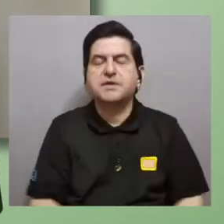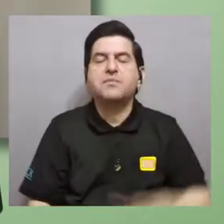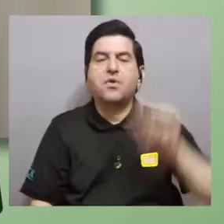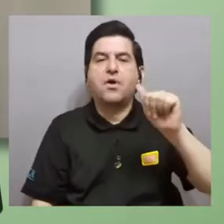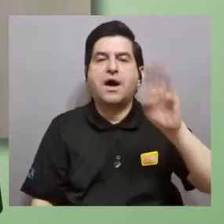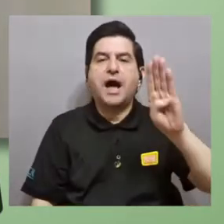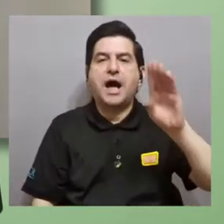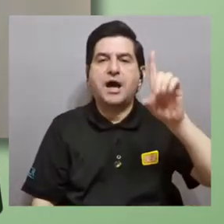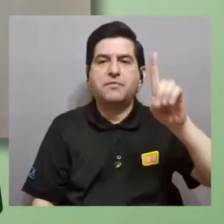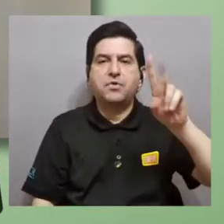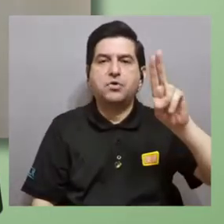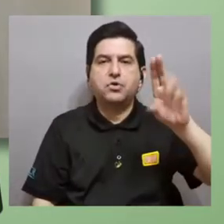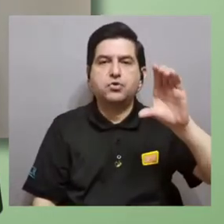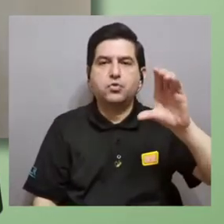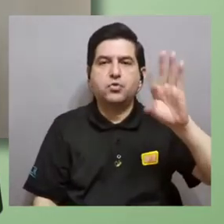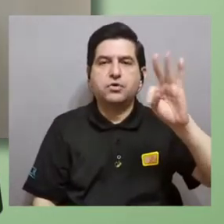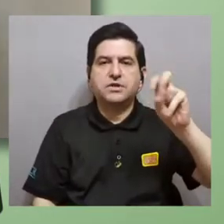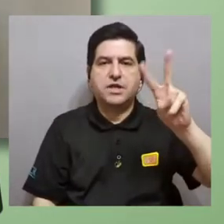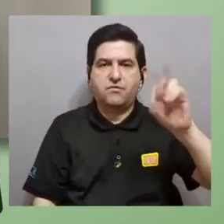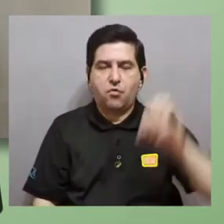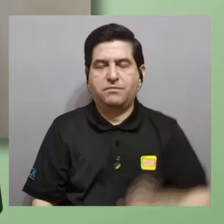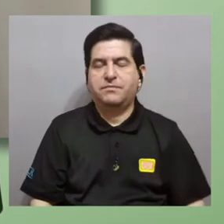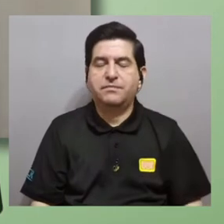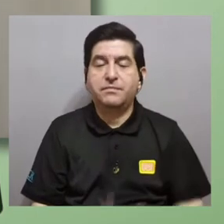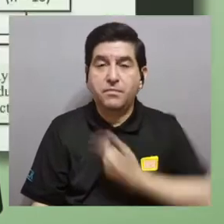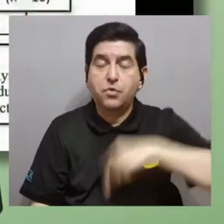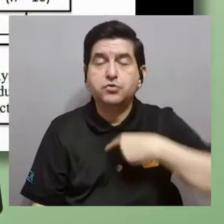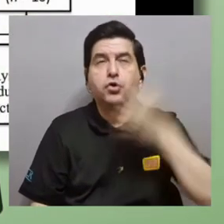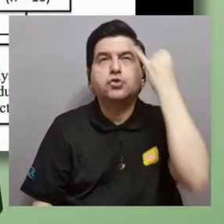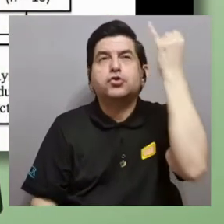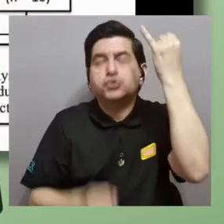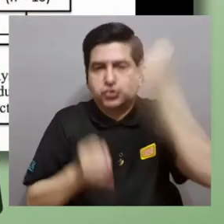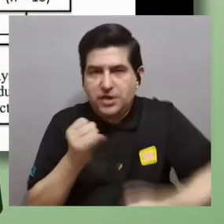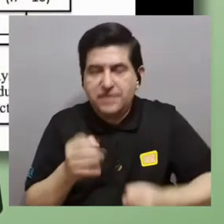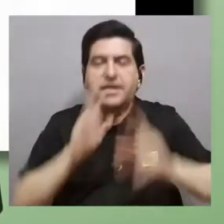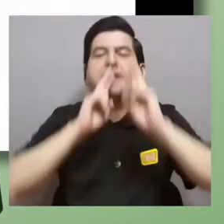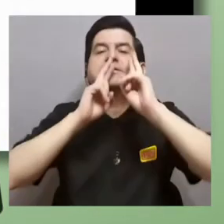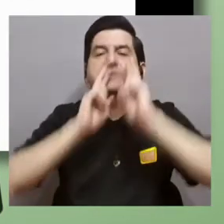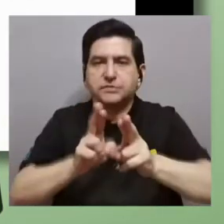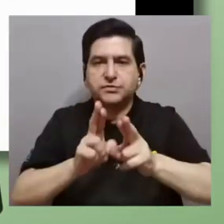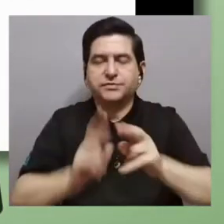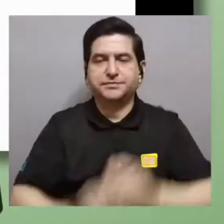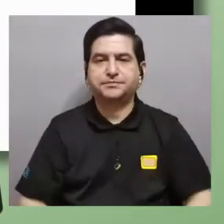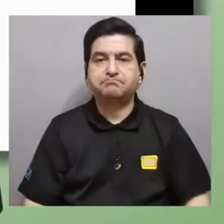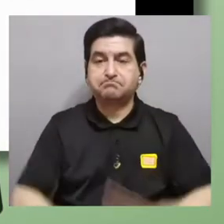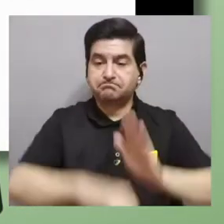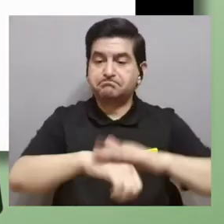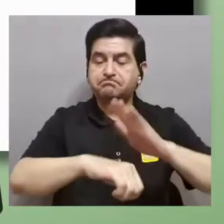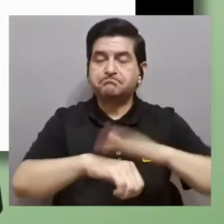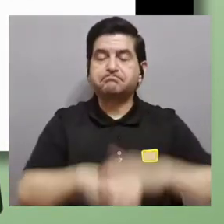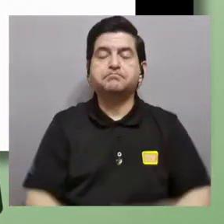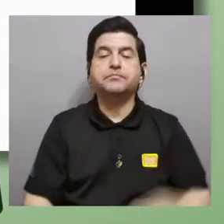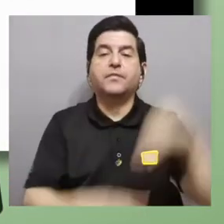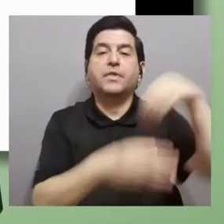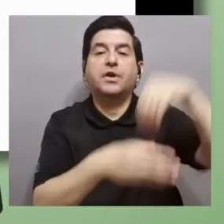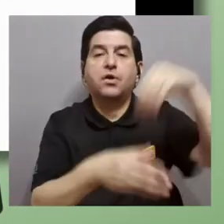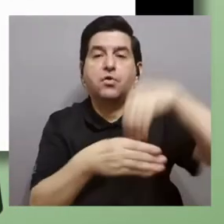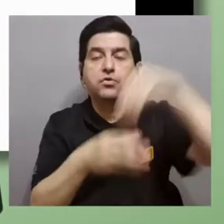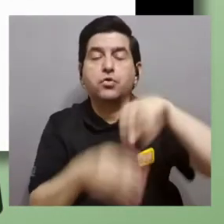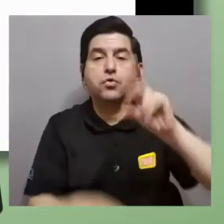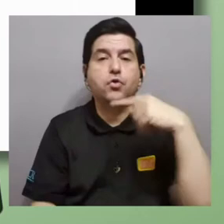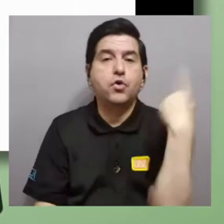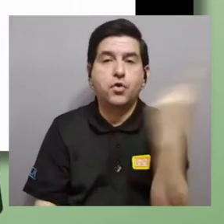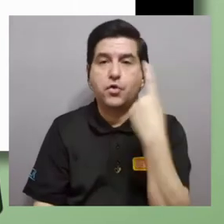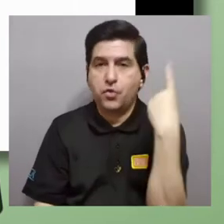abductivo cuando hacemos eso sacamos conclusiones o sacamos resultados que nos permiten hacer contribuciones